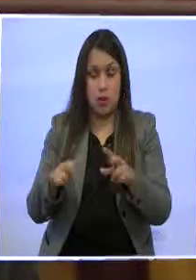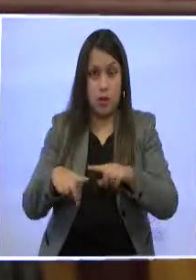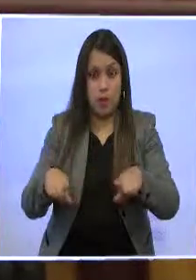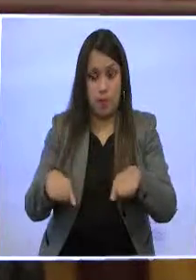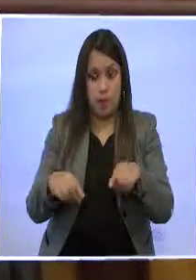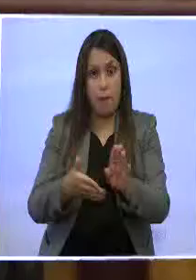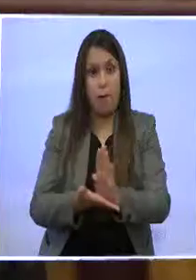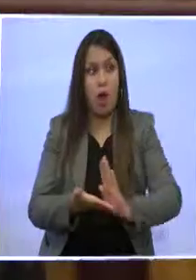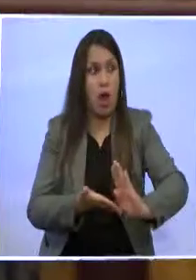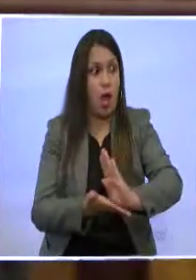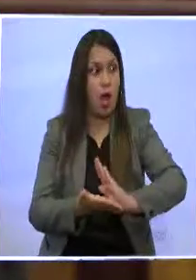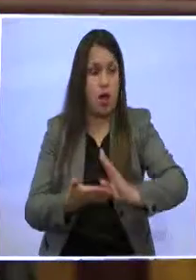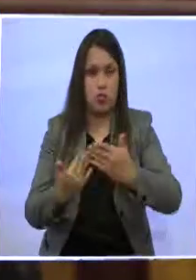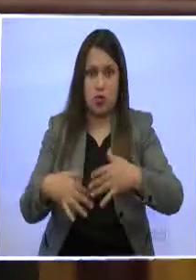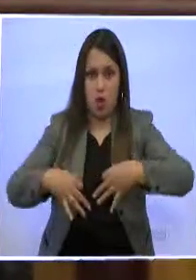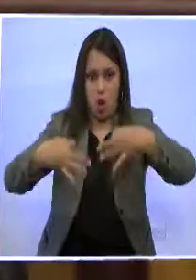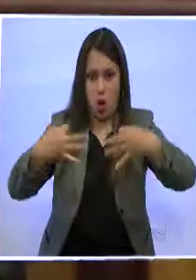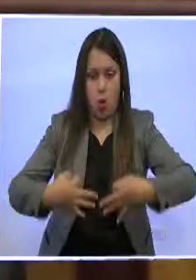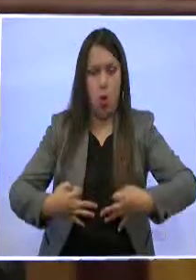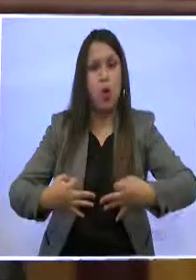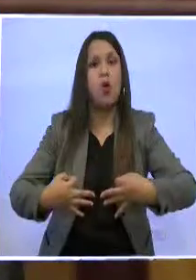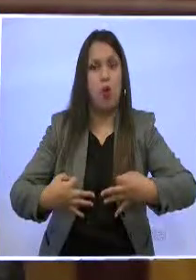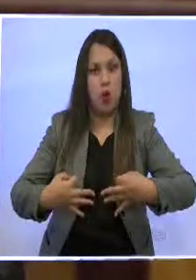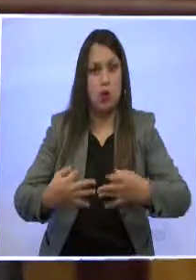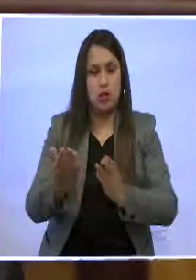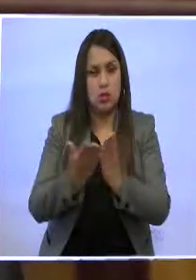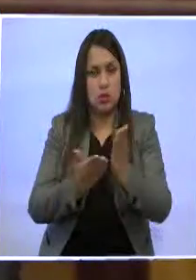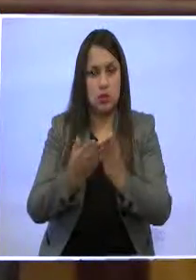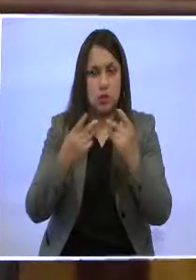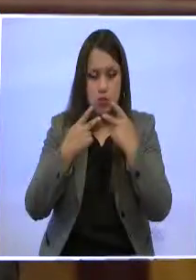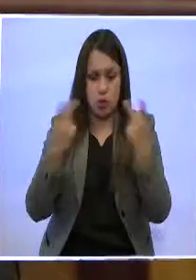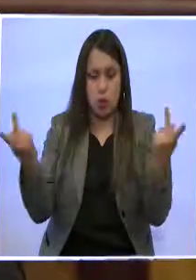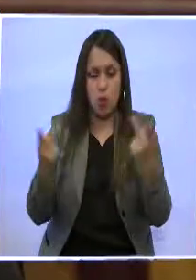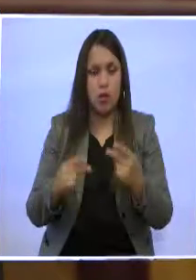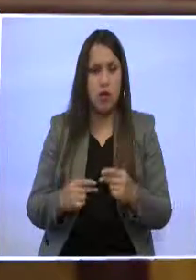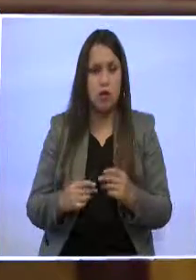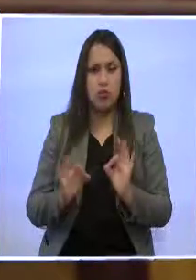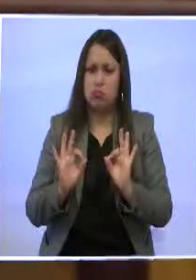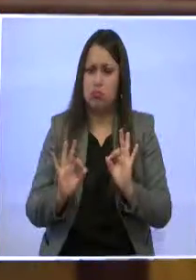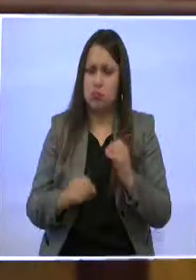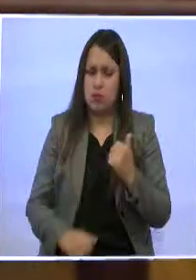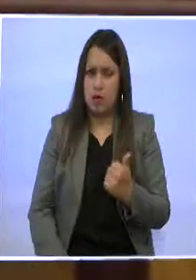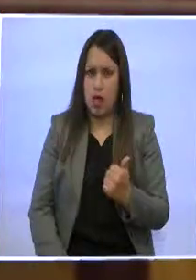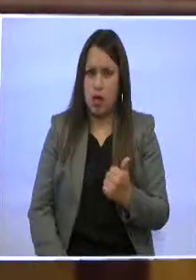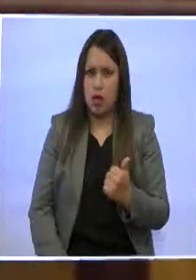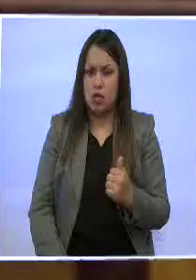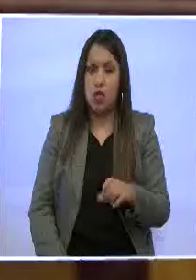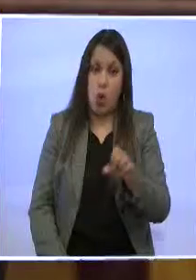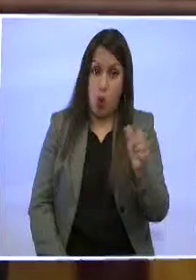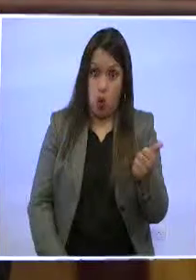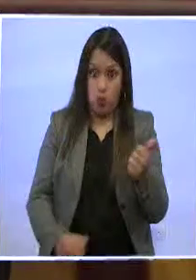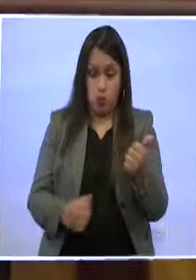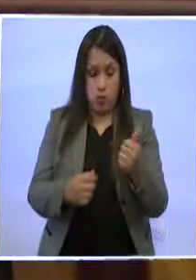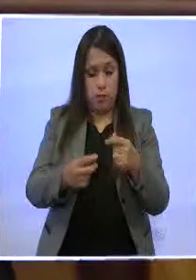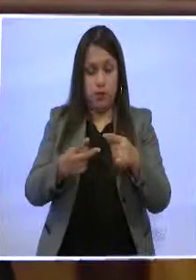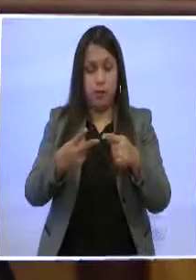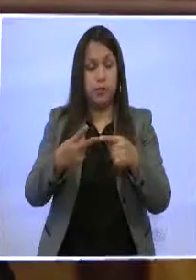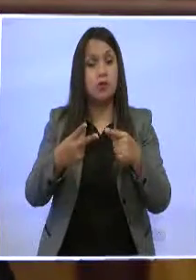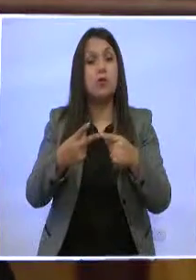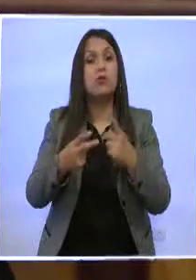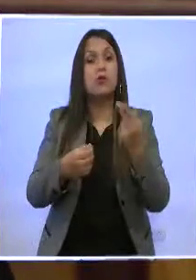barrios, de la provisión universal de servicios públicos de buena calidad, el otro eje de nuestra actuación ha sido la